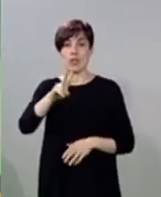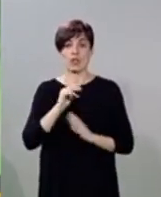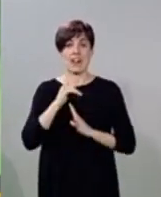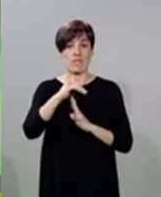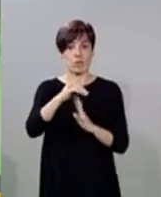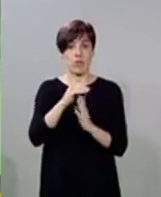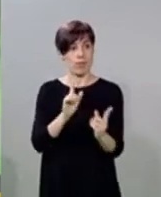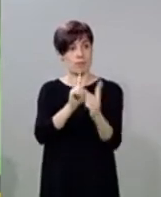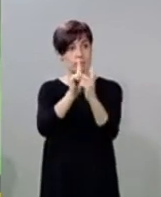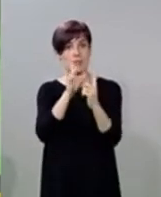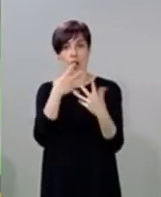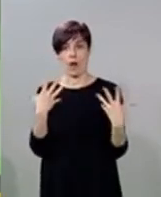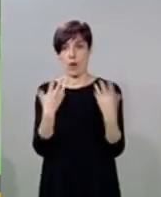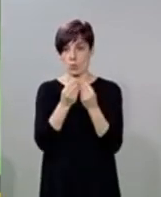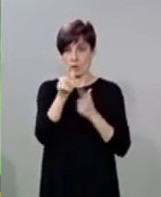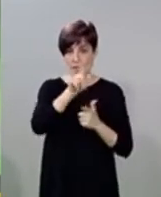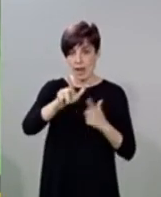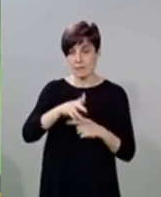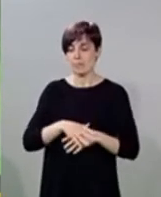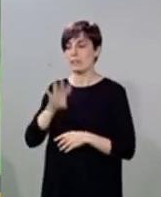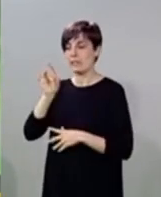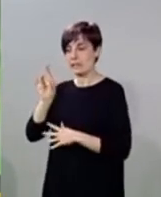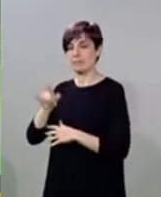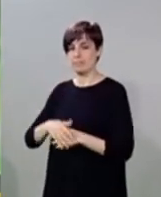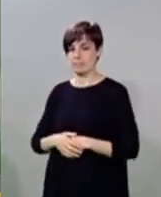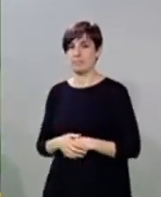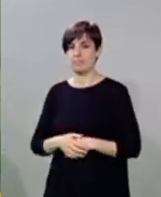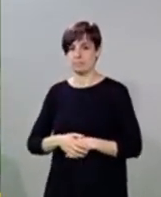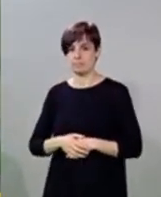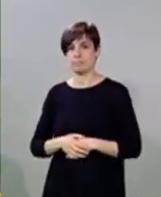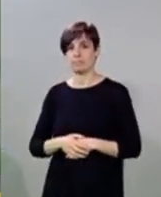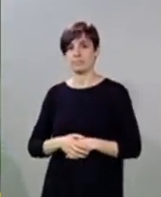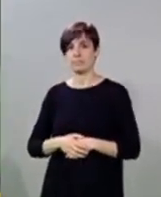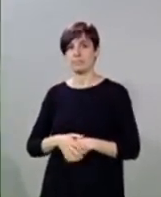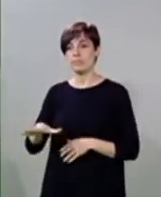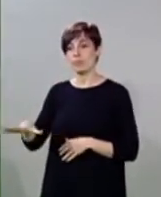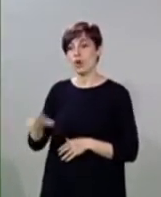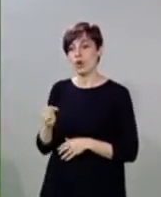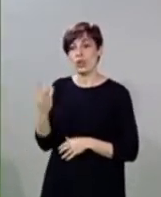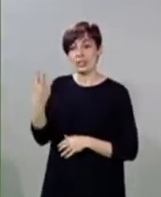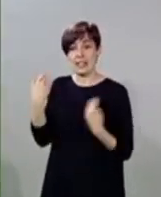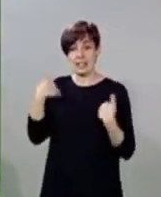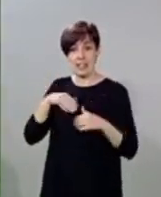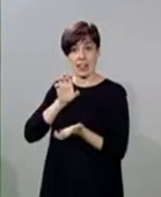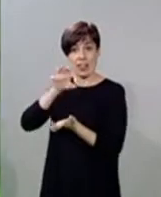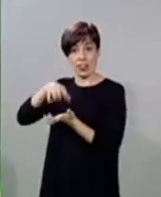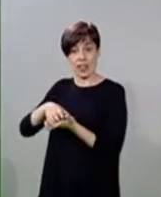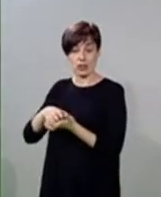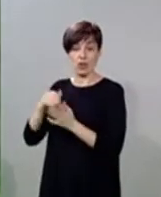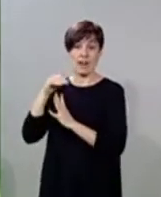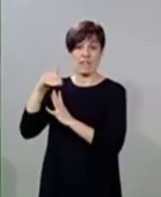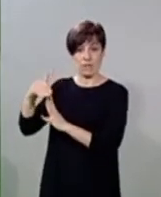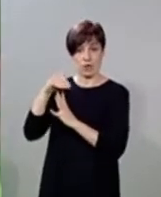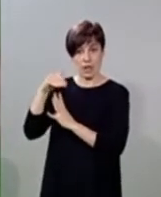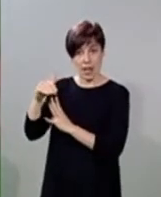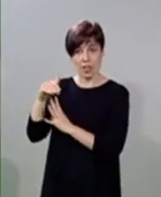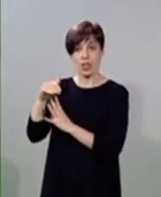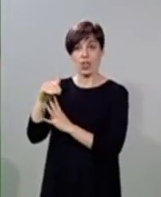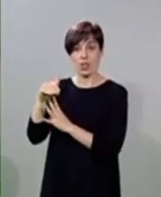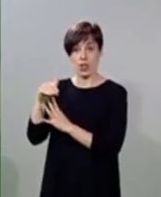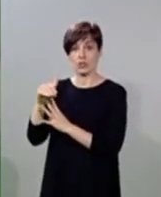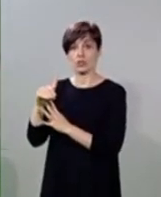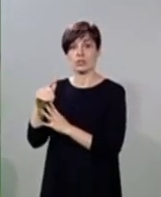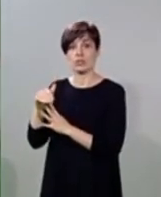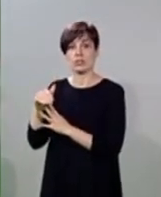vosotros. Sí, así es. Hemos recogido a tres que estaban ya en el centro de refugiados de la ciudad de